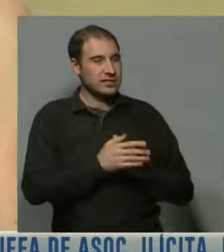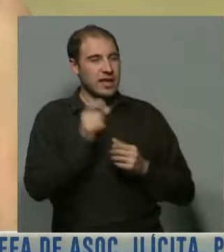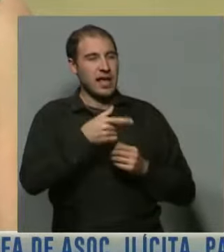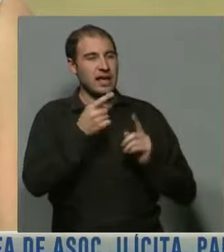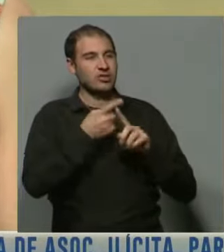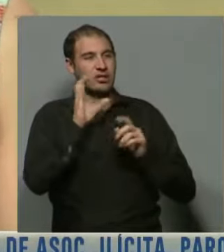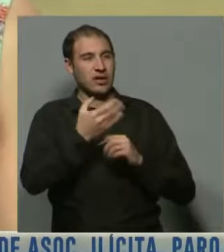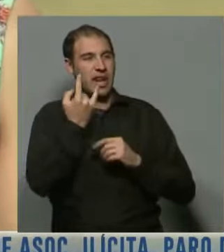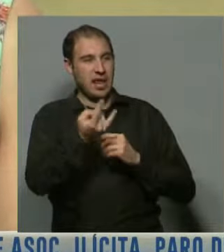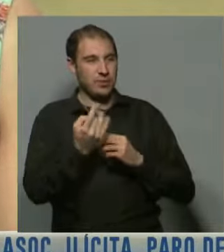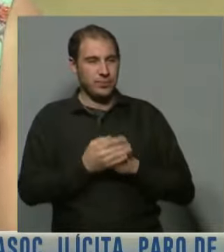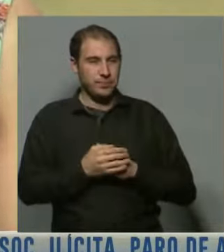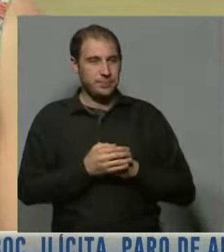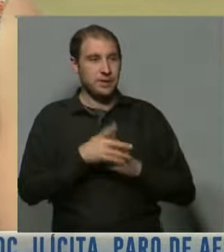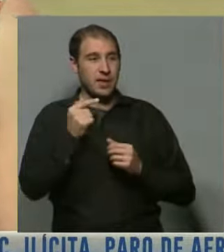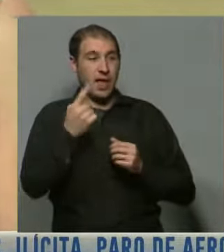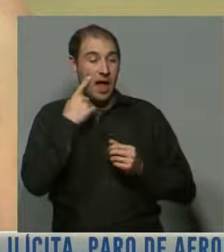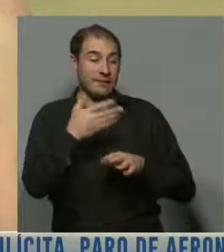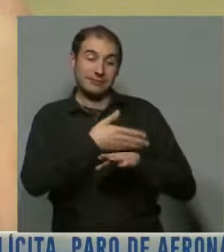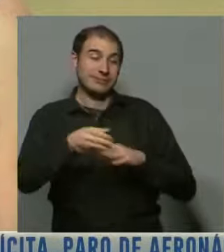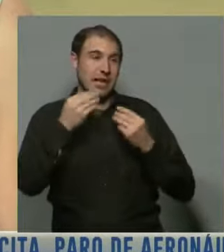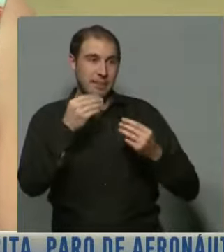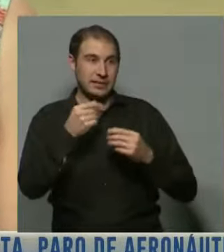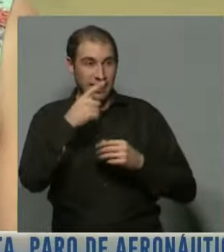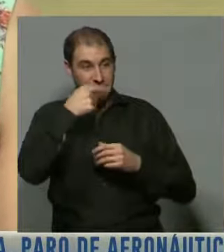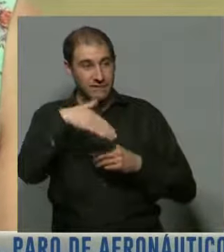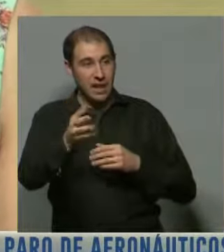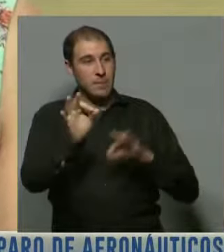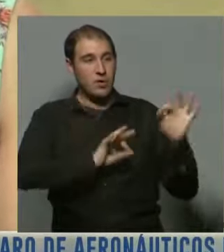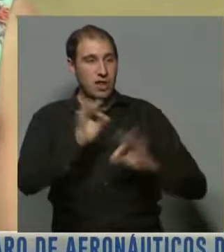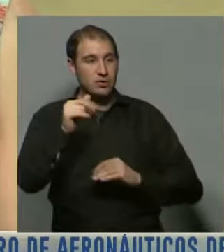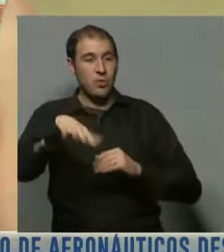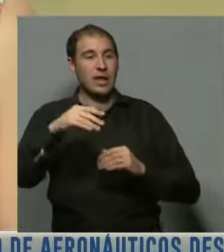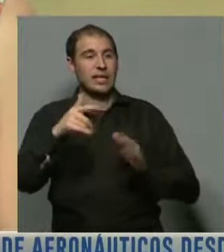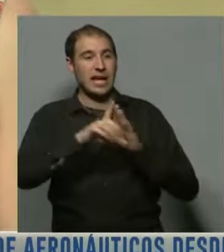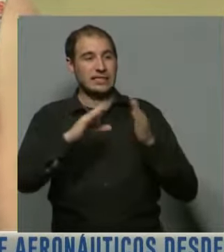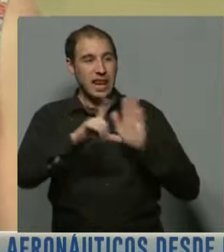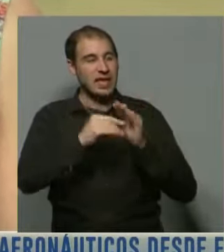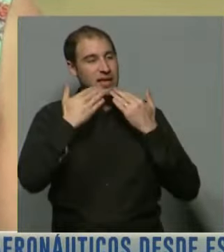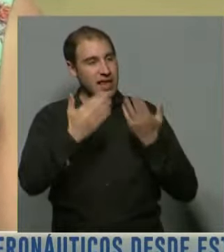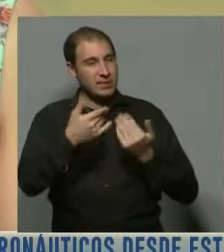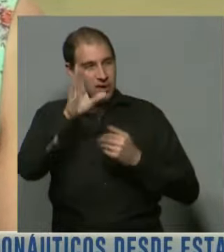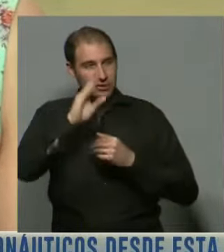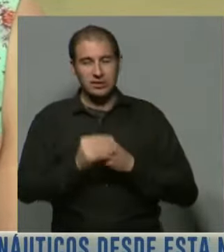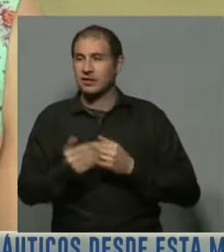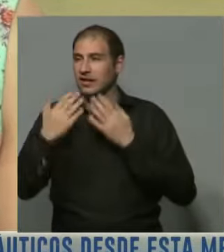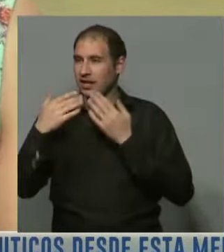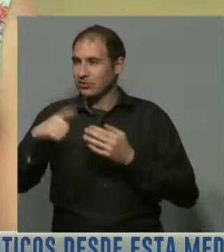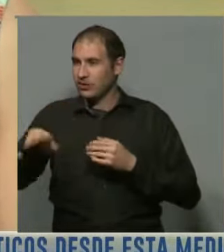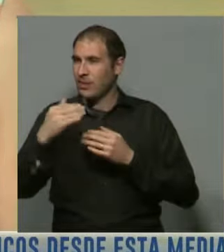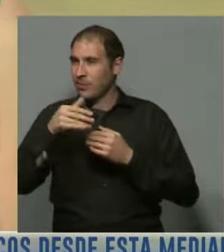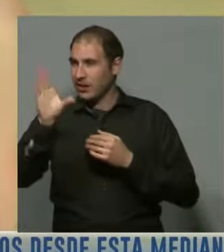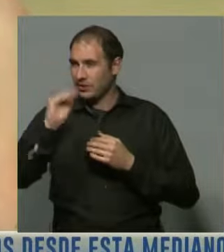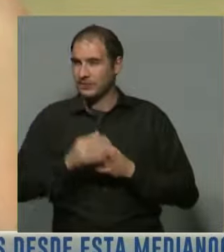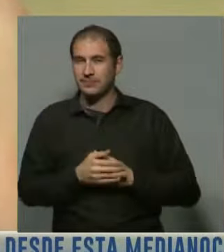el contacto con Señal U, estaremos entonces viendo qué sucede finalmente con el proyecto allí en la legislatura. Muchas gracias, buenas noches. Bueno, gracias a ustedes,